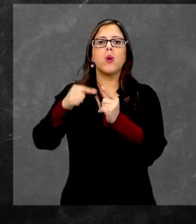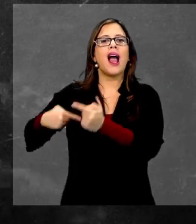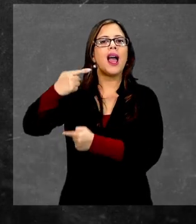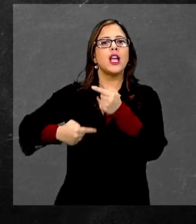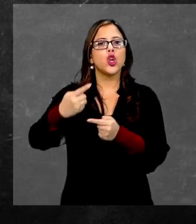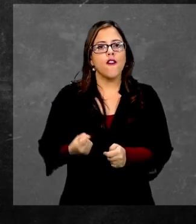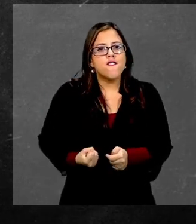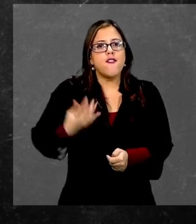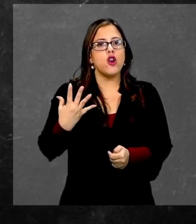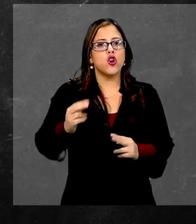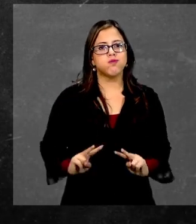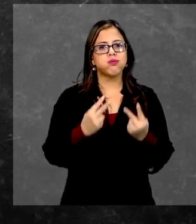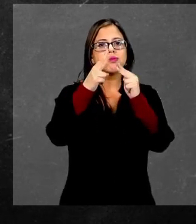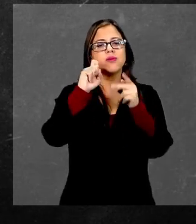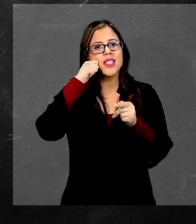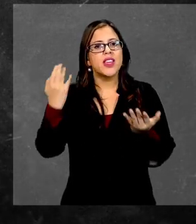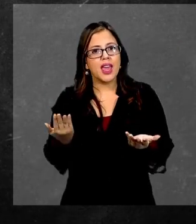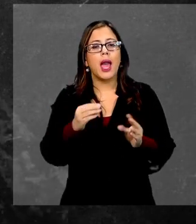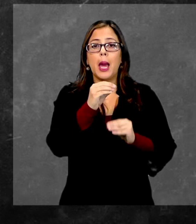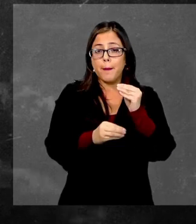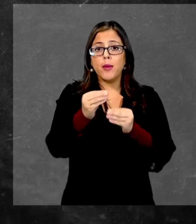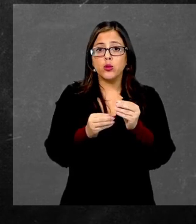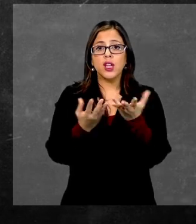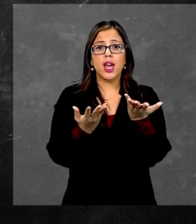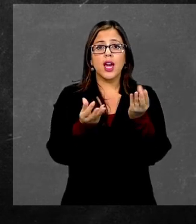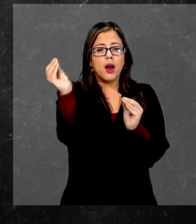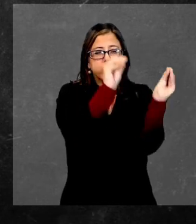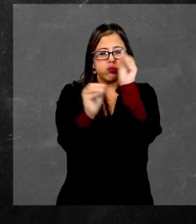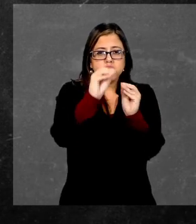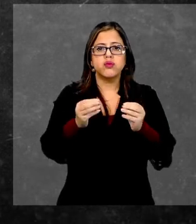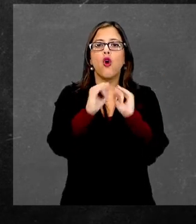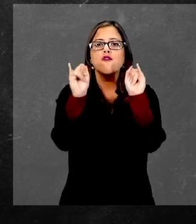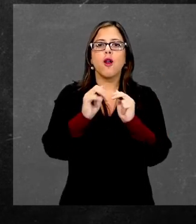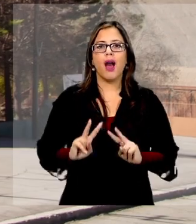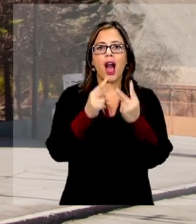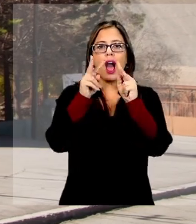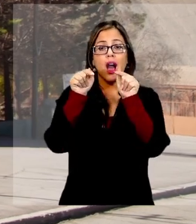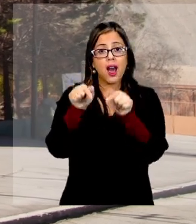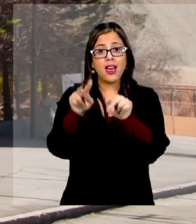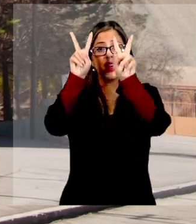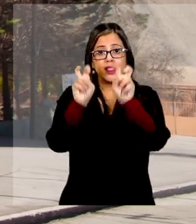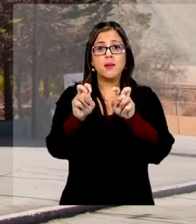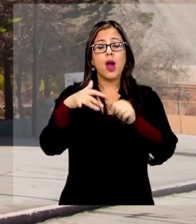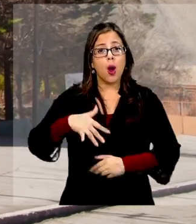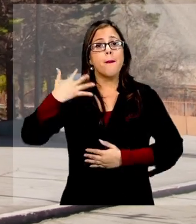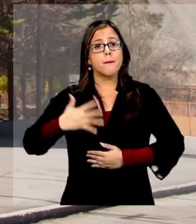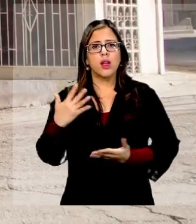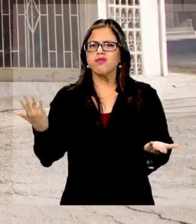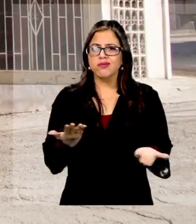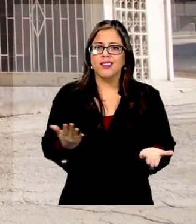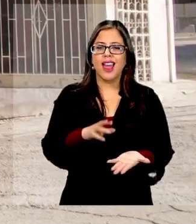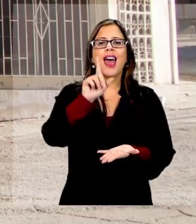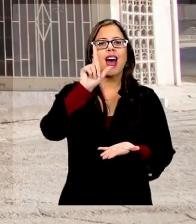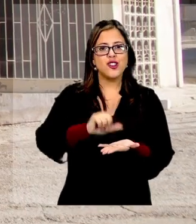historia o valor arquitectónico, es decir, se produce por su diseño o forma de construcción. En este caso, la importancia es